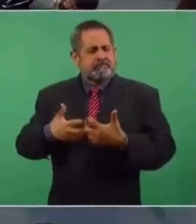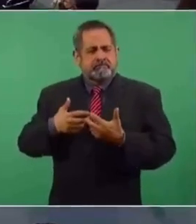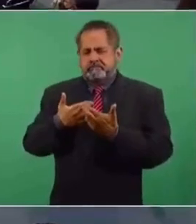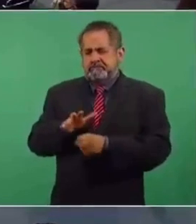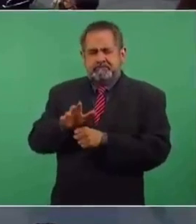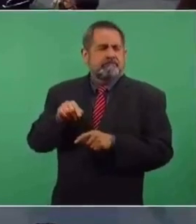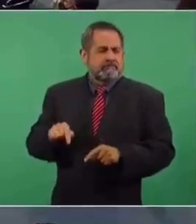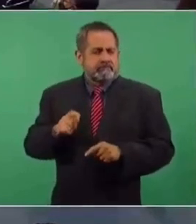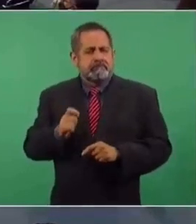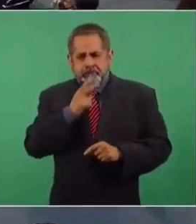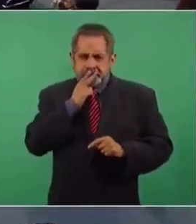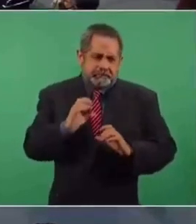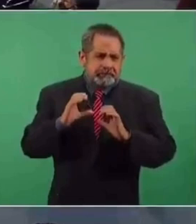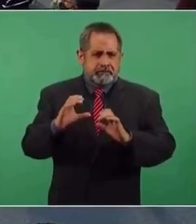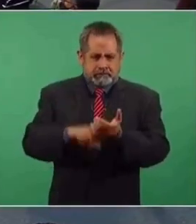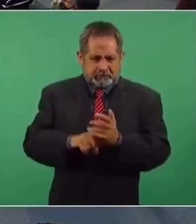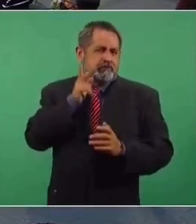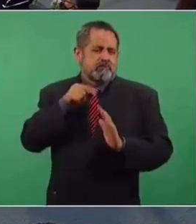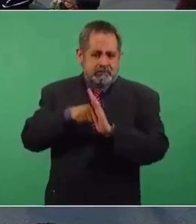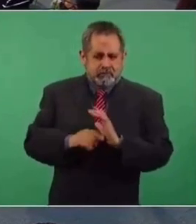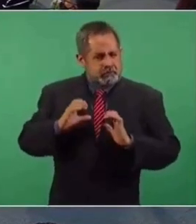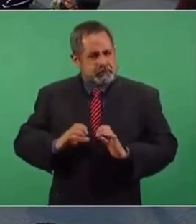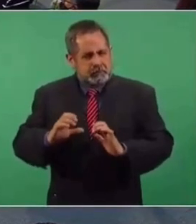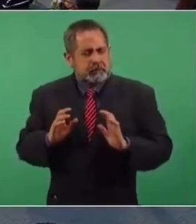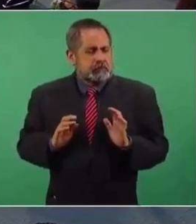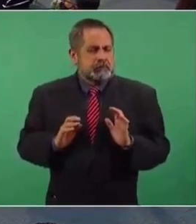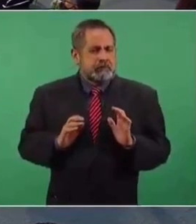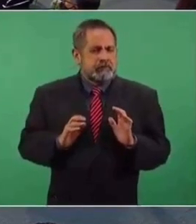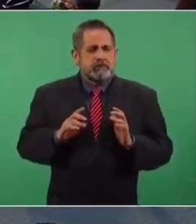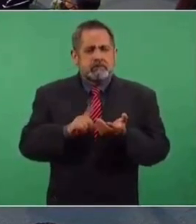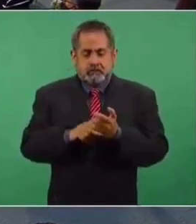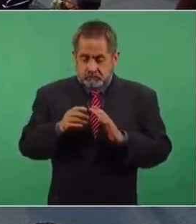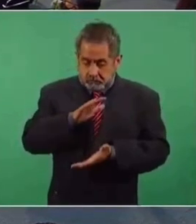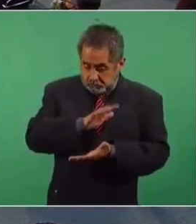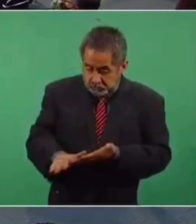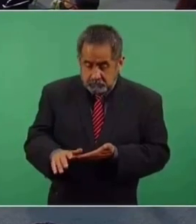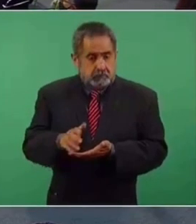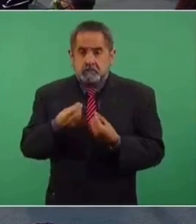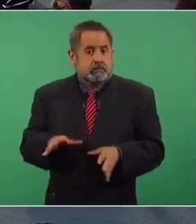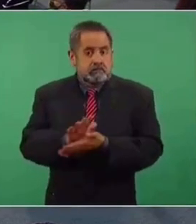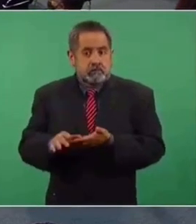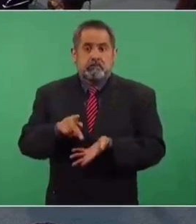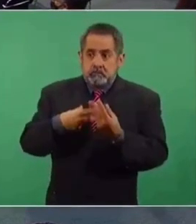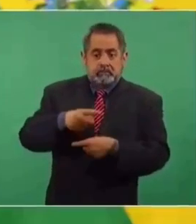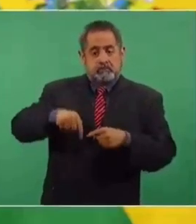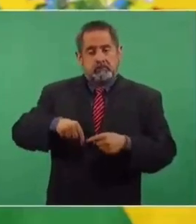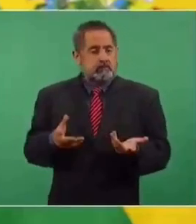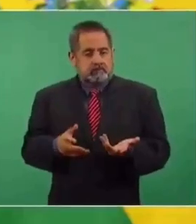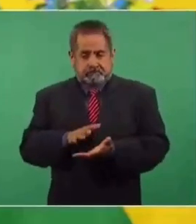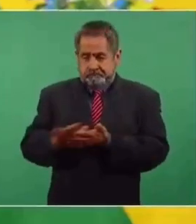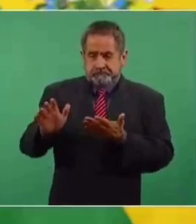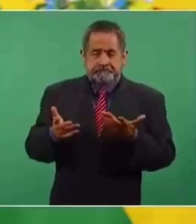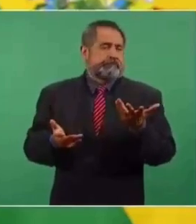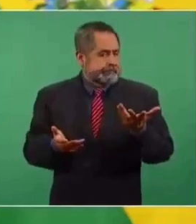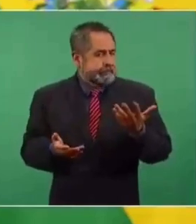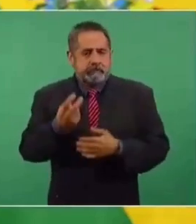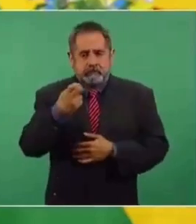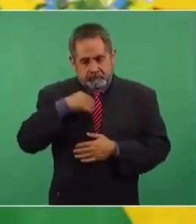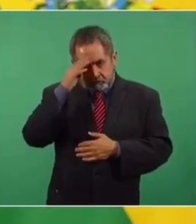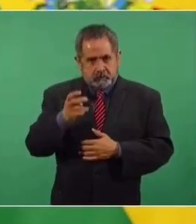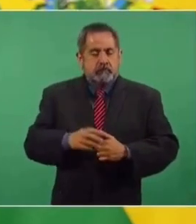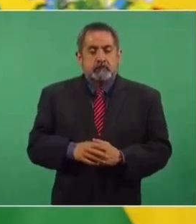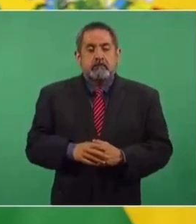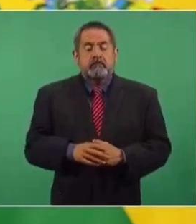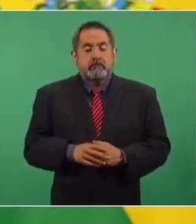sea, vamos a cuidar este recurso que no es renovable, vamos a